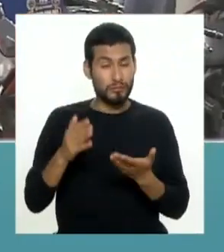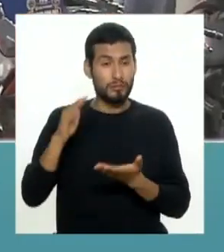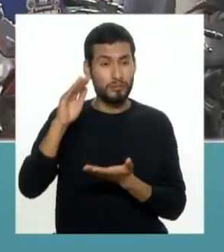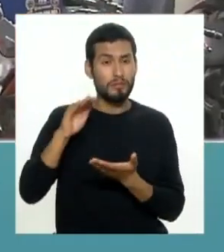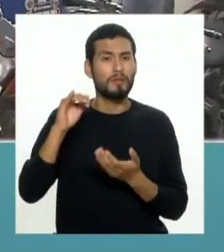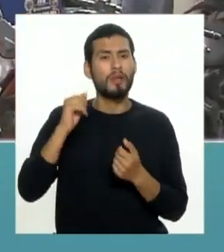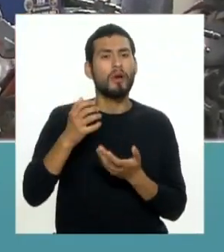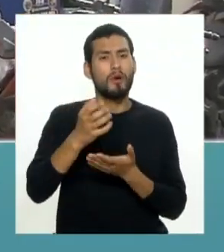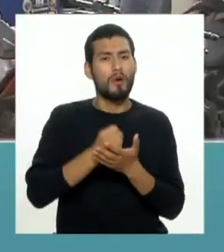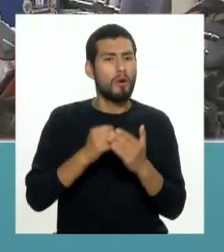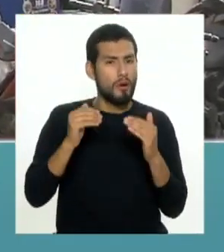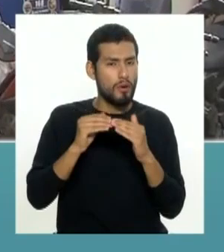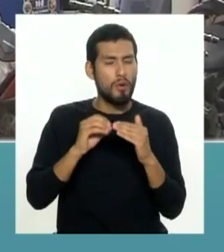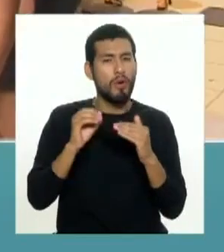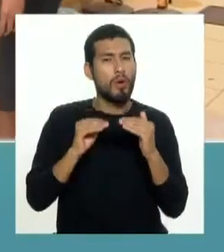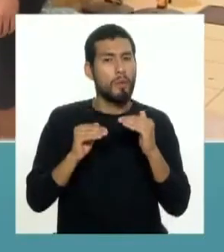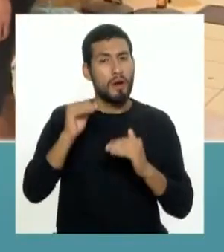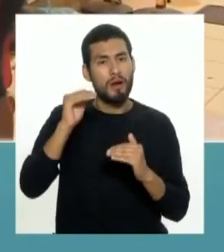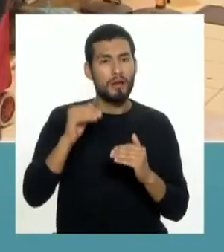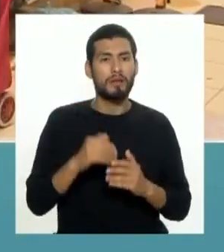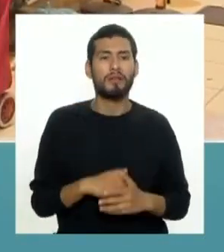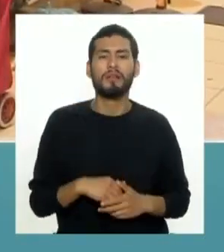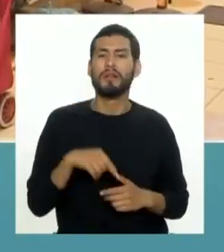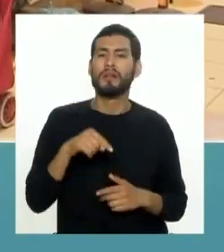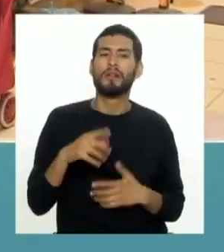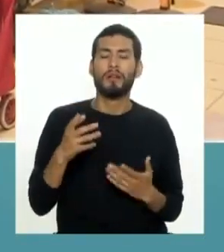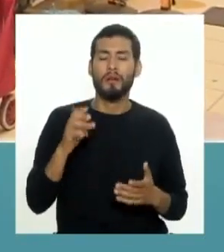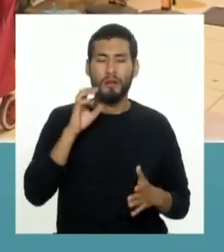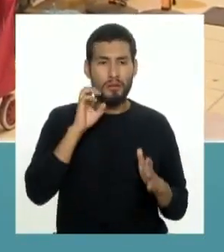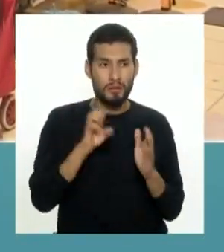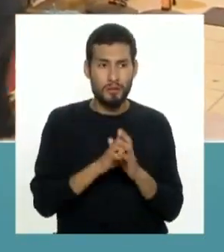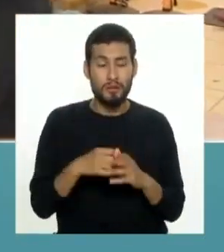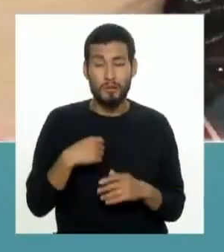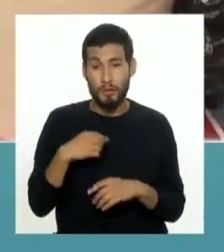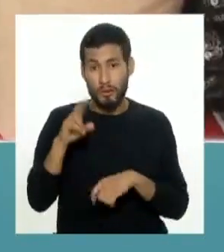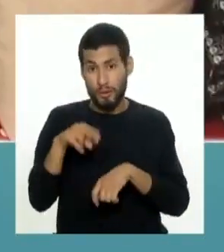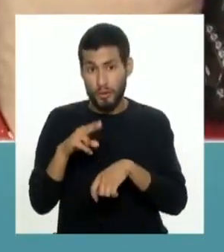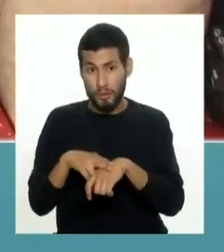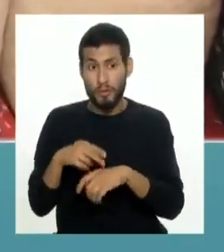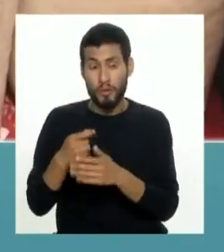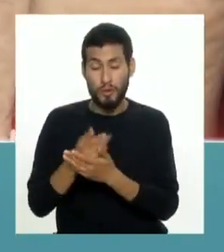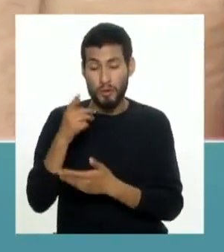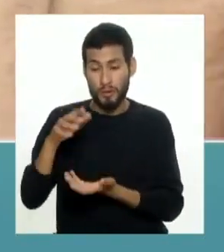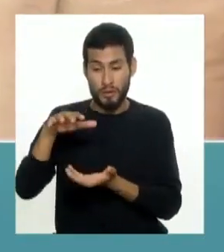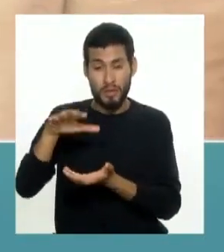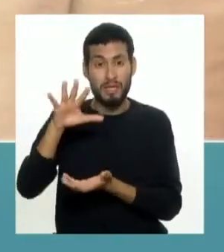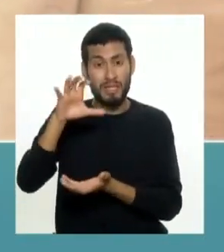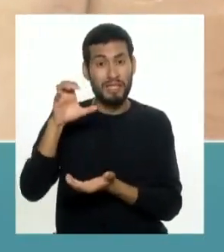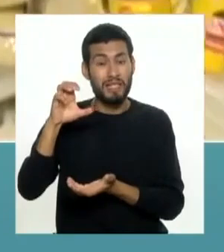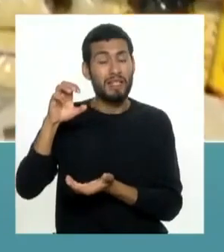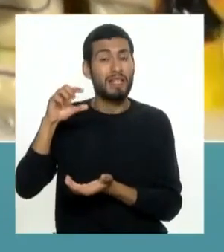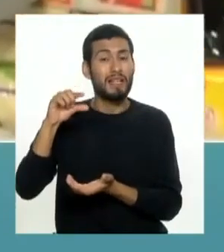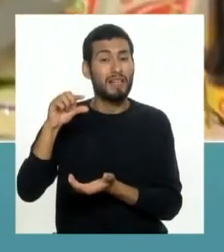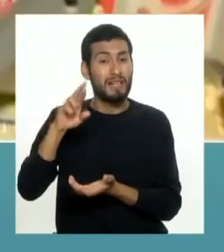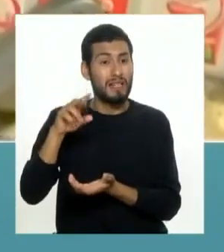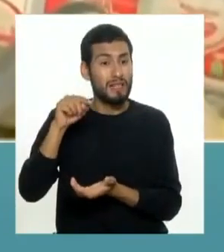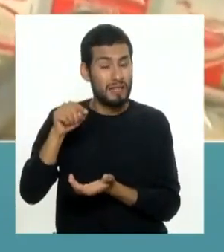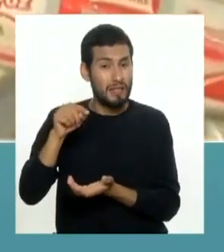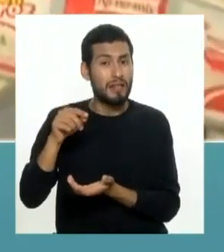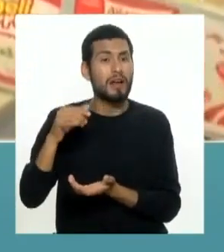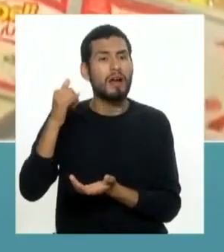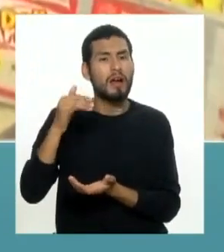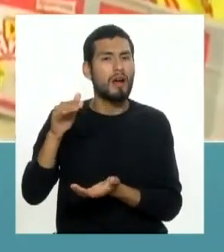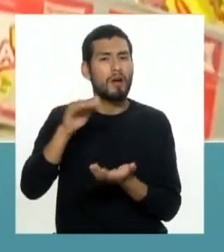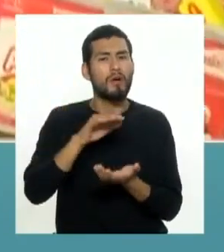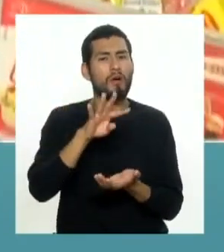y cobrarle lo mismo o más entonces el consumidor por ejemplo estaba acostumbrado a cobrar un paquete de 500 gramos de fideos y ahora